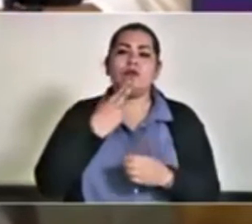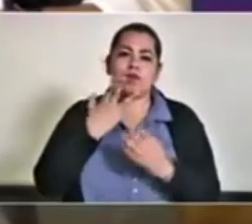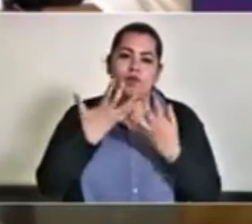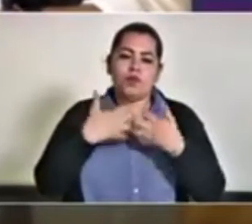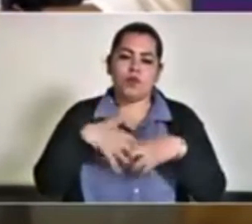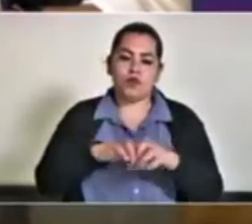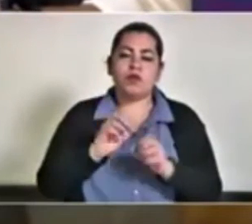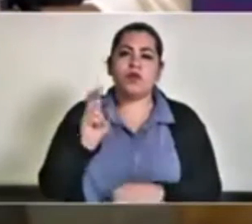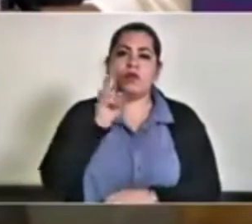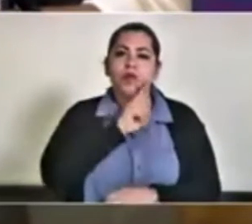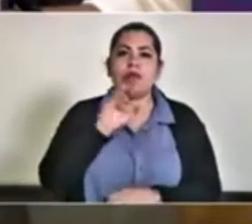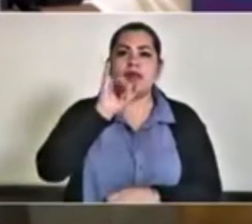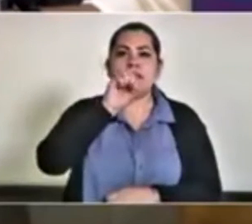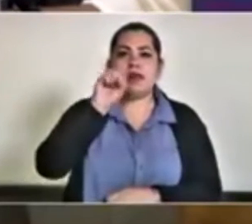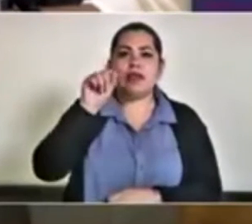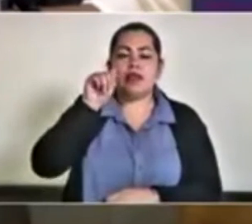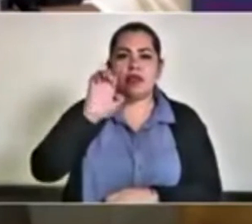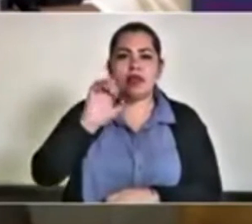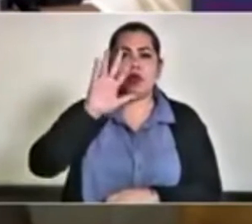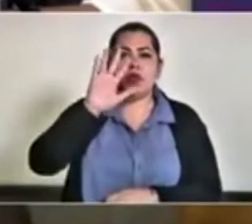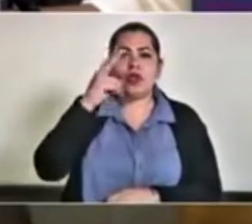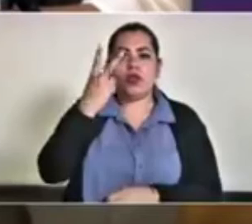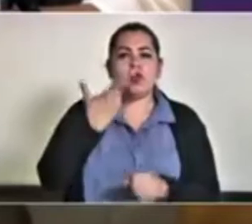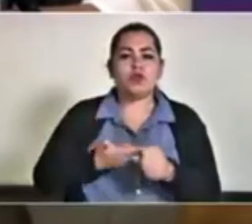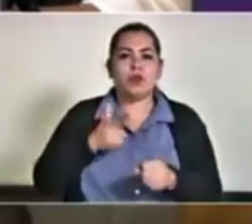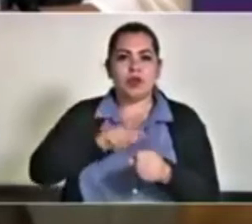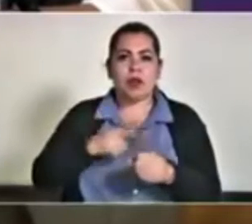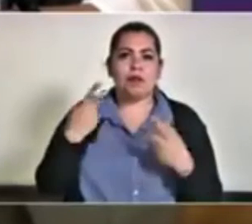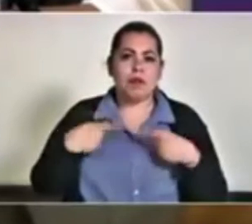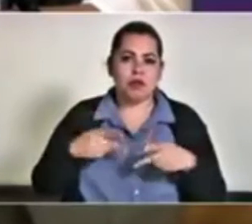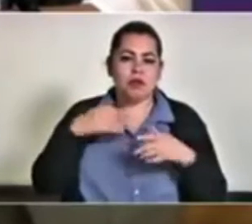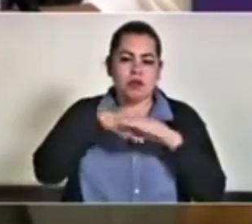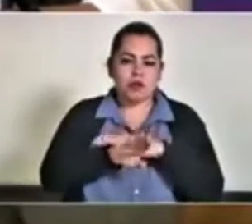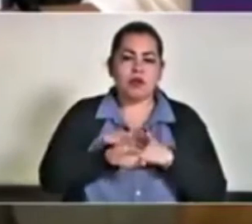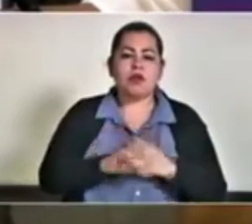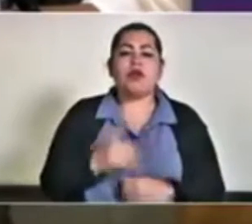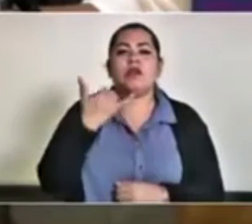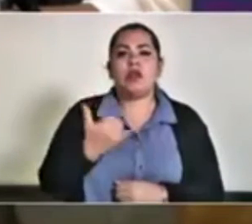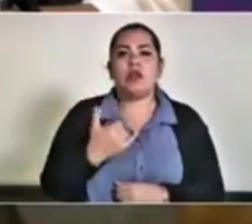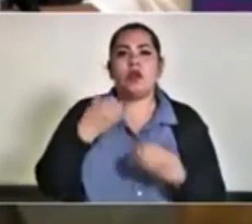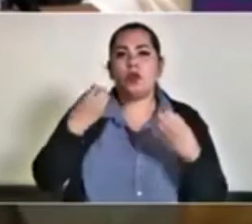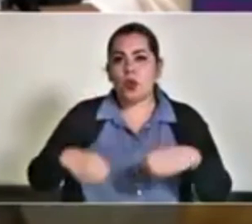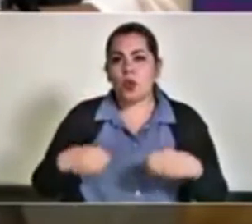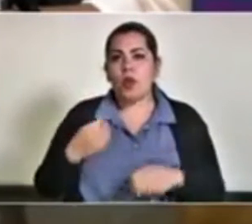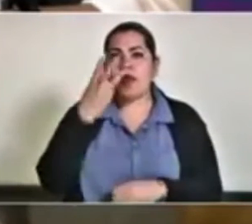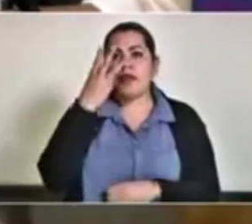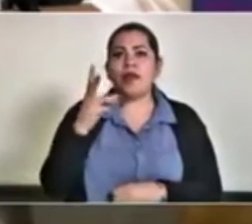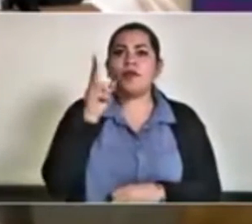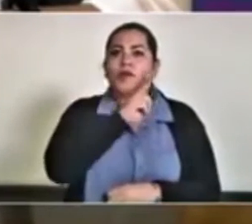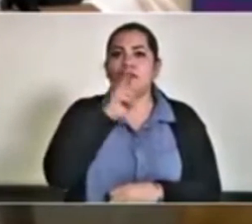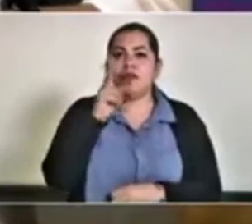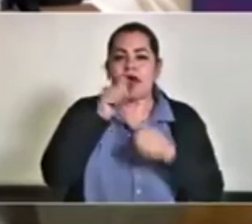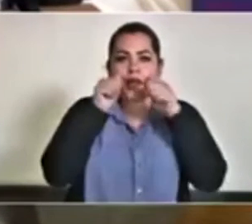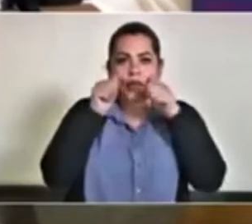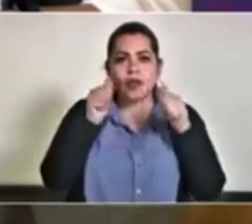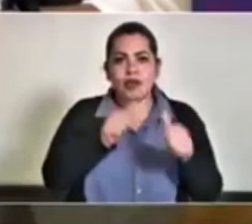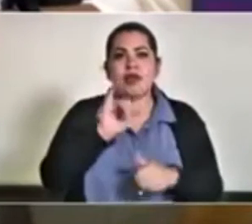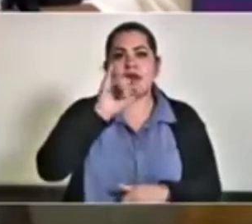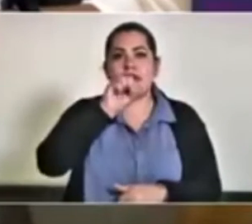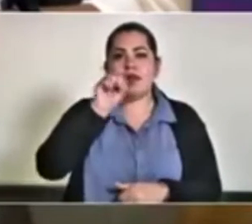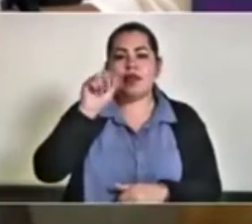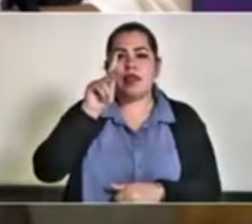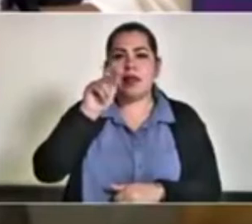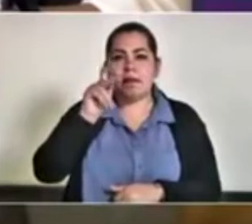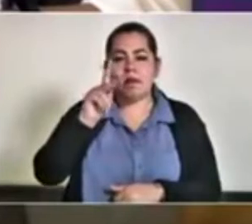El IMSS, 52 hospitalizados y ocupando 3 ventiladores. ISTEP,